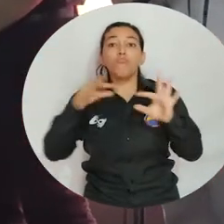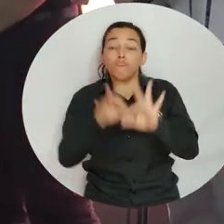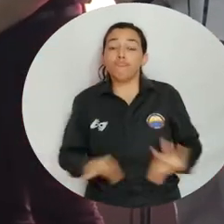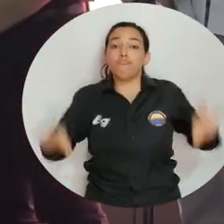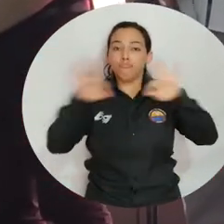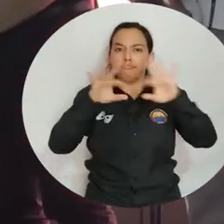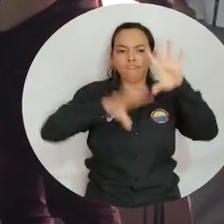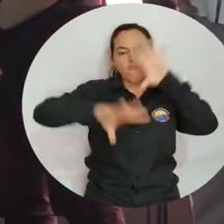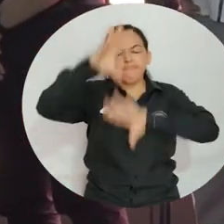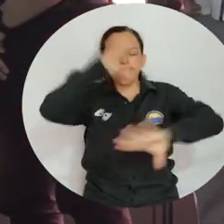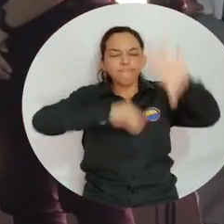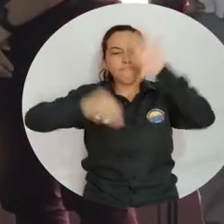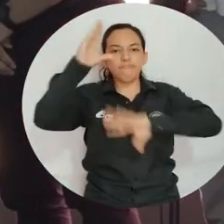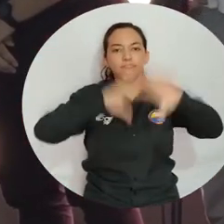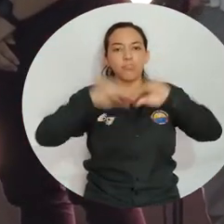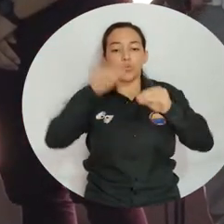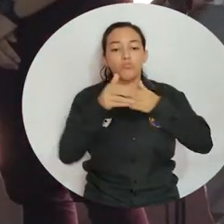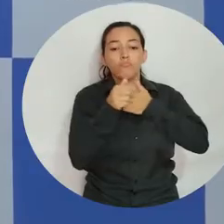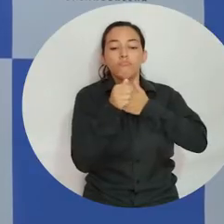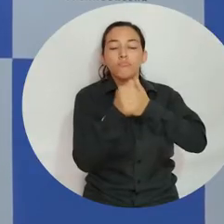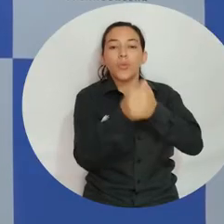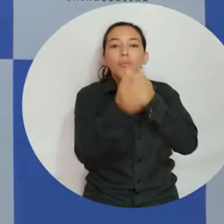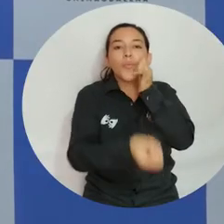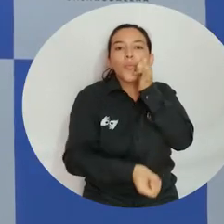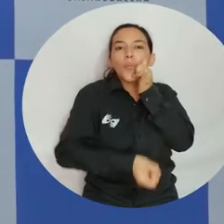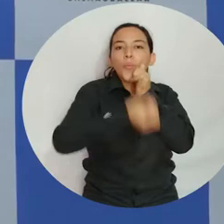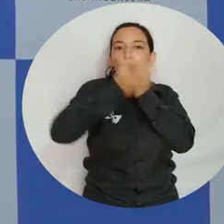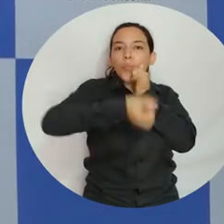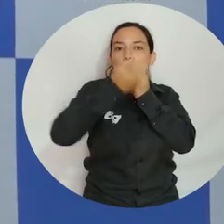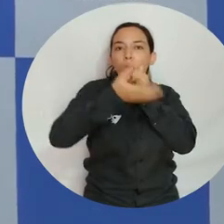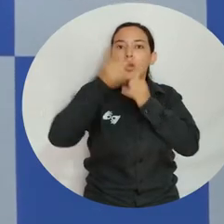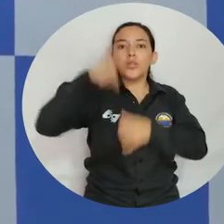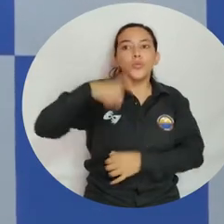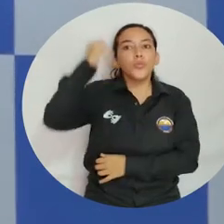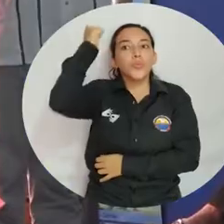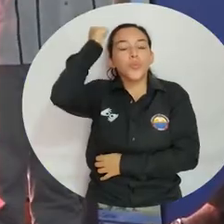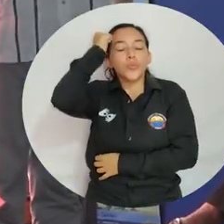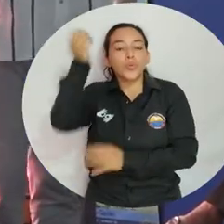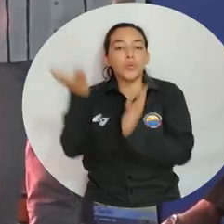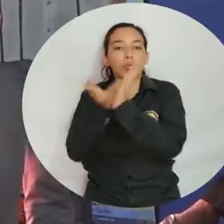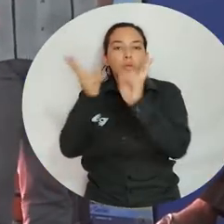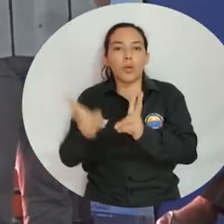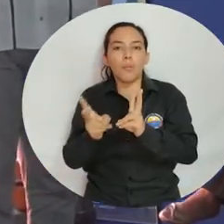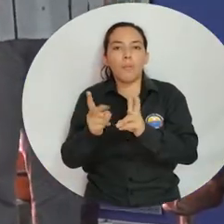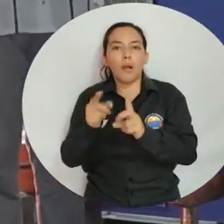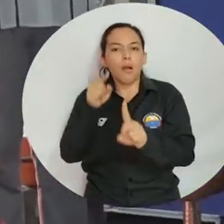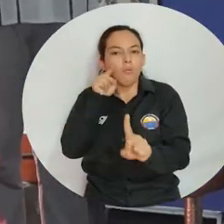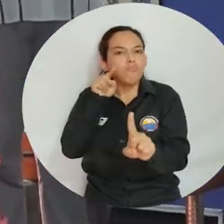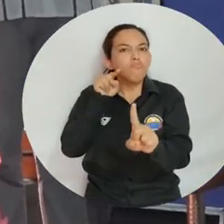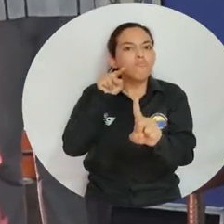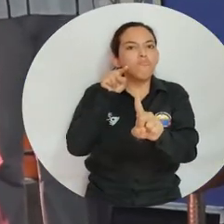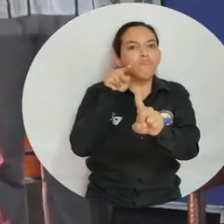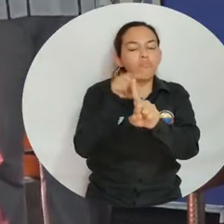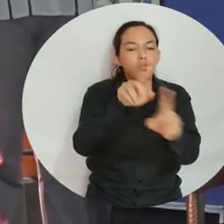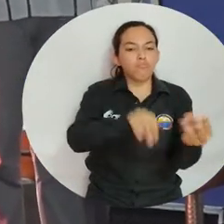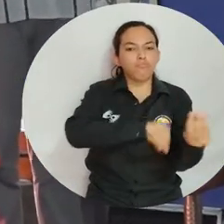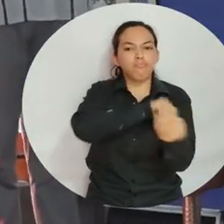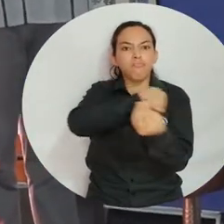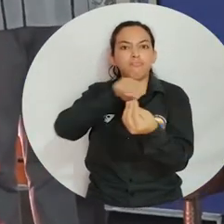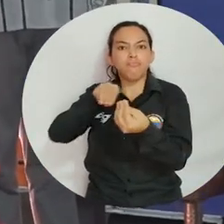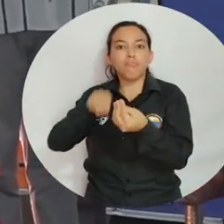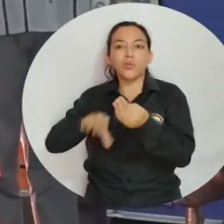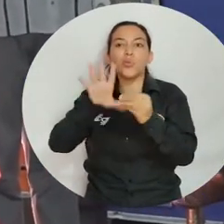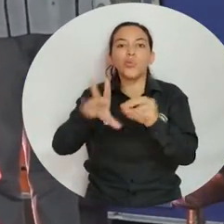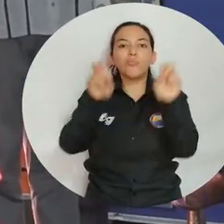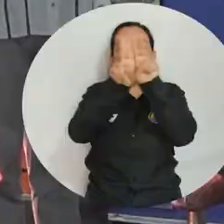indispensables en el aprendizaje, incluso en metodologías pedagógicas que implementan los docentes y estudiantes para llevar más educación a